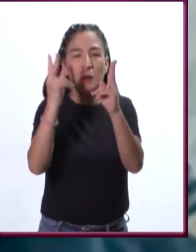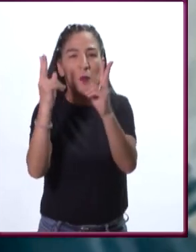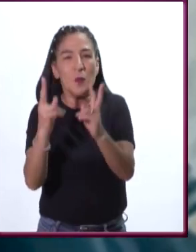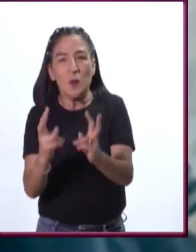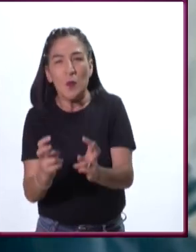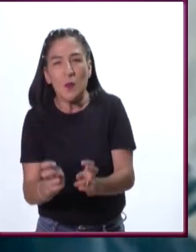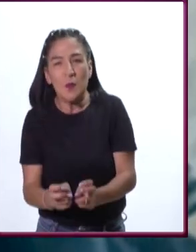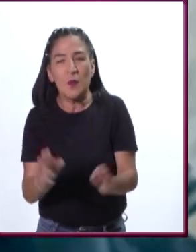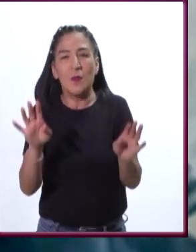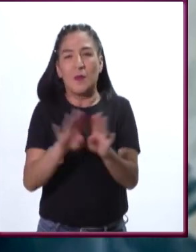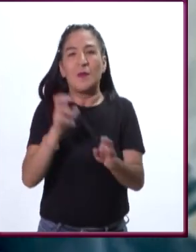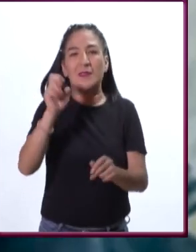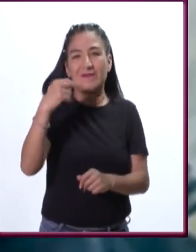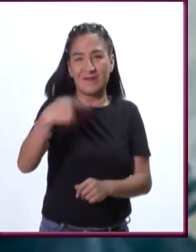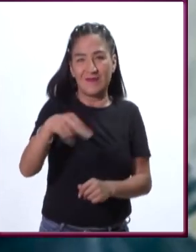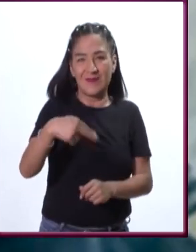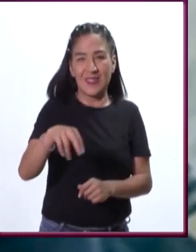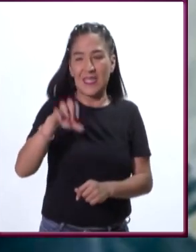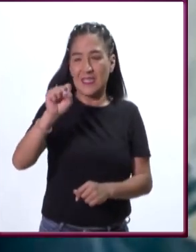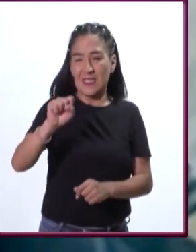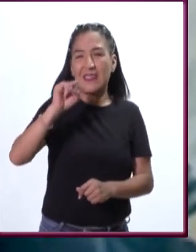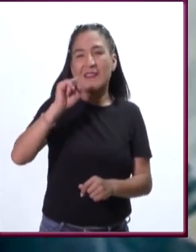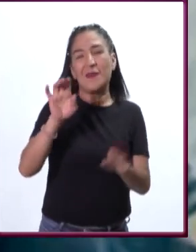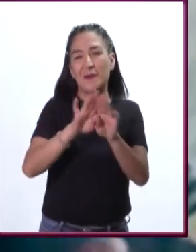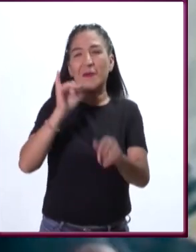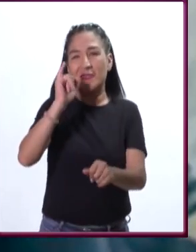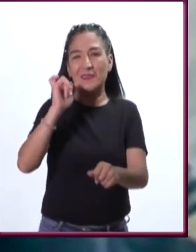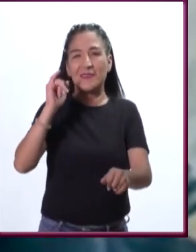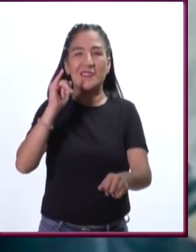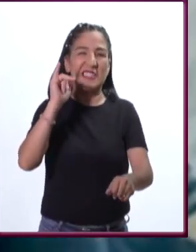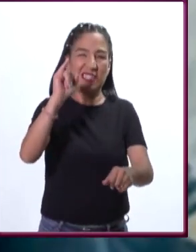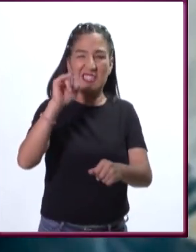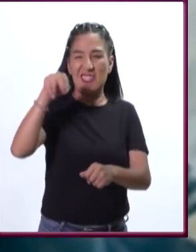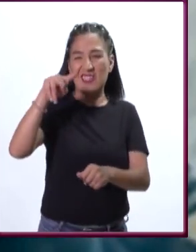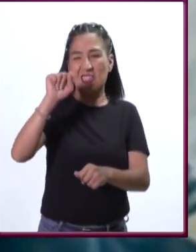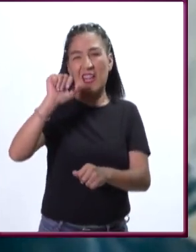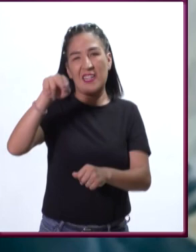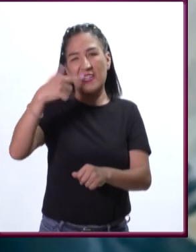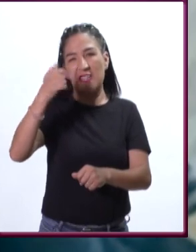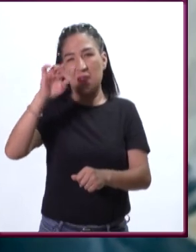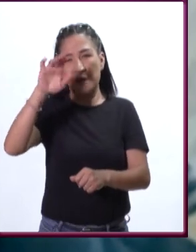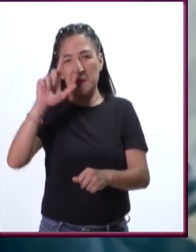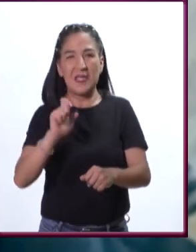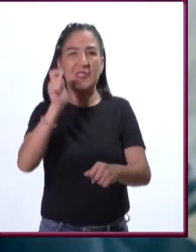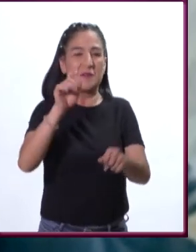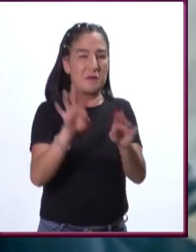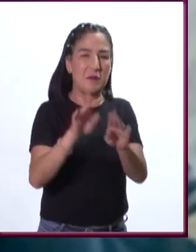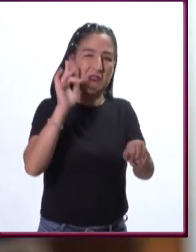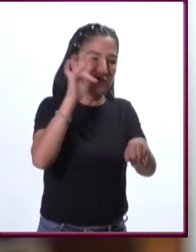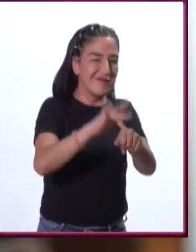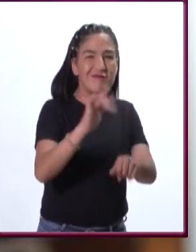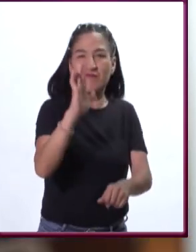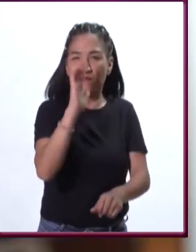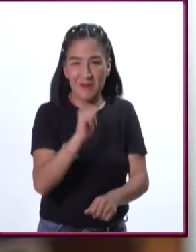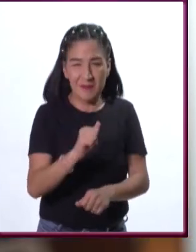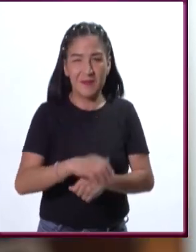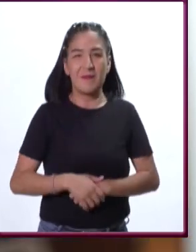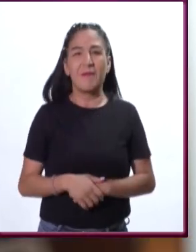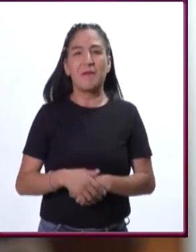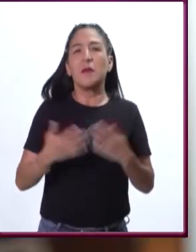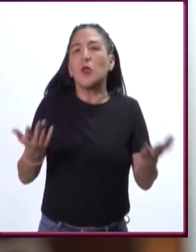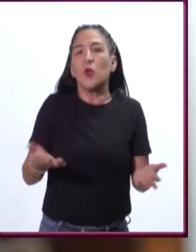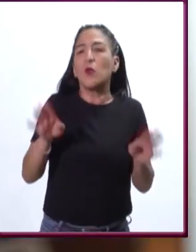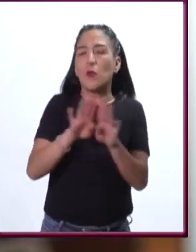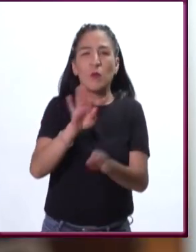estos servicios que llamamos intangibles, que nos brindan los diferentes ecosistemas. ¿Y cómo podemos